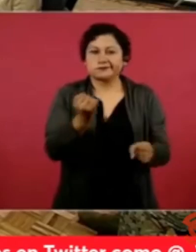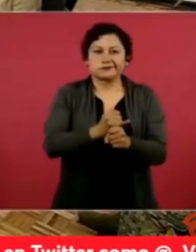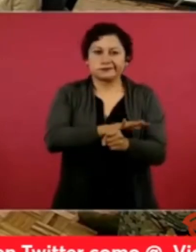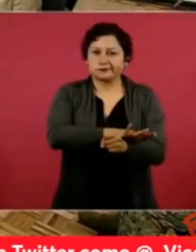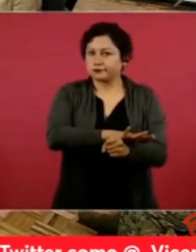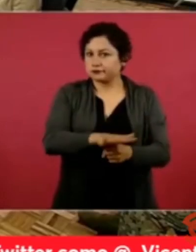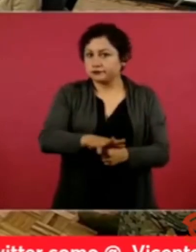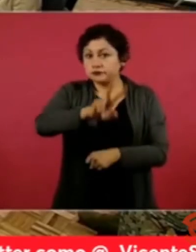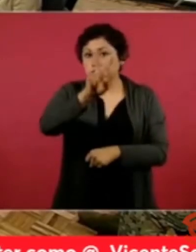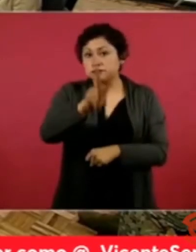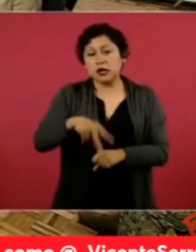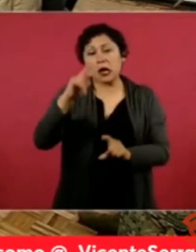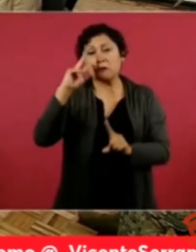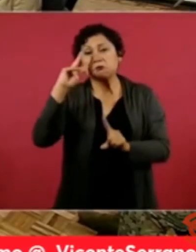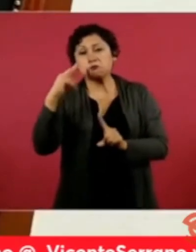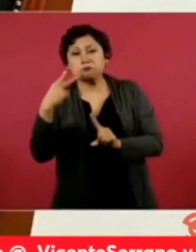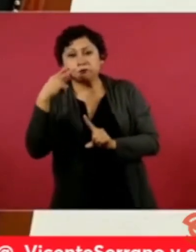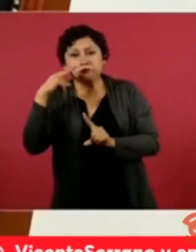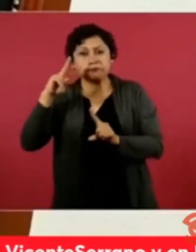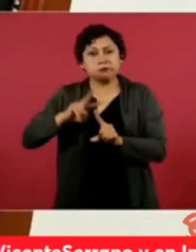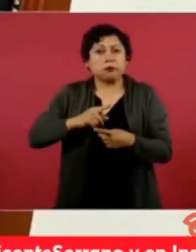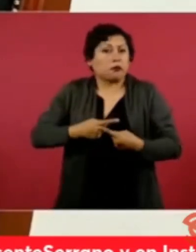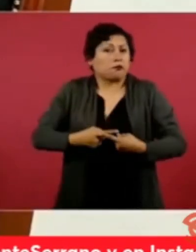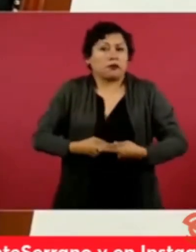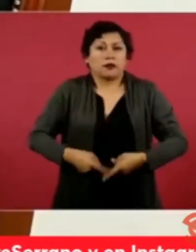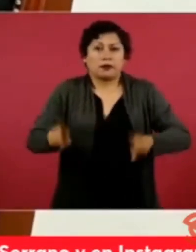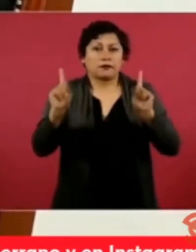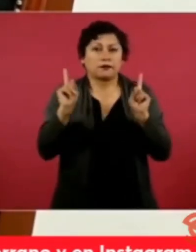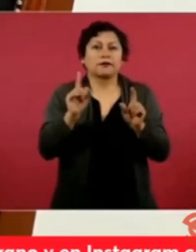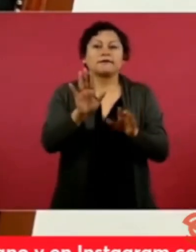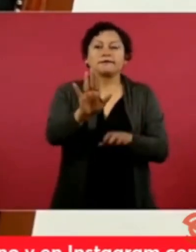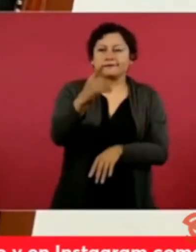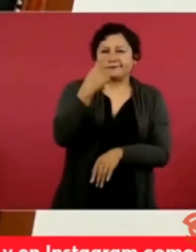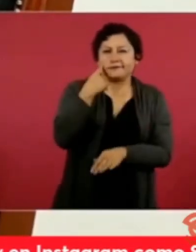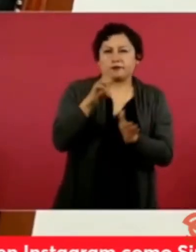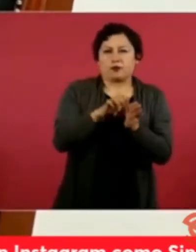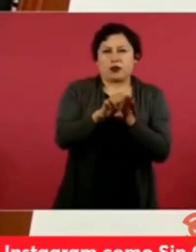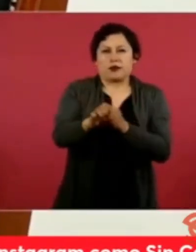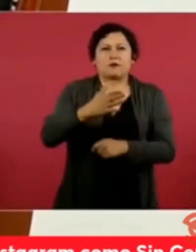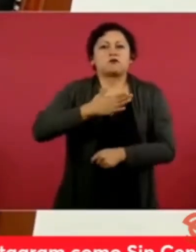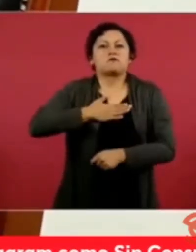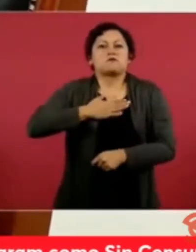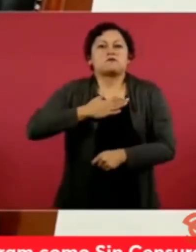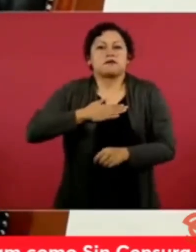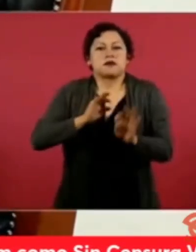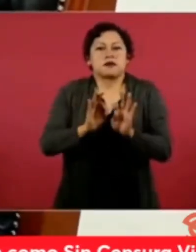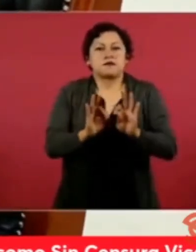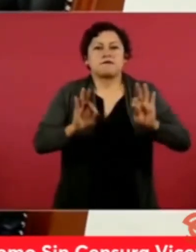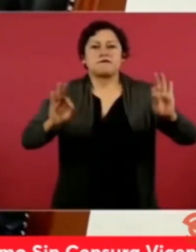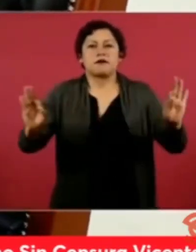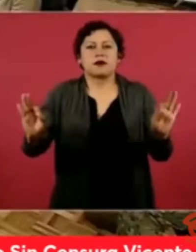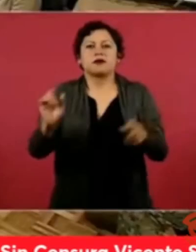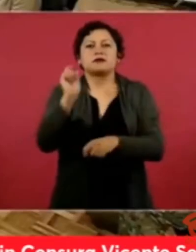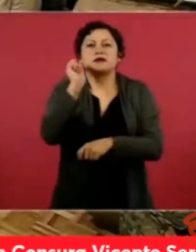yo digo abrazos, no balazos, ¿qué es eso? Otros dicen,